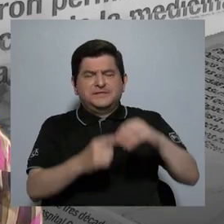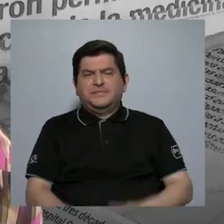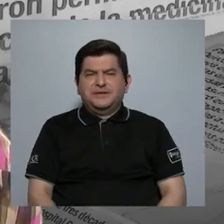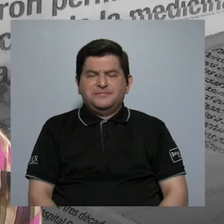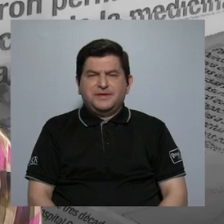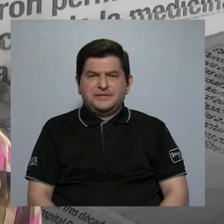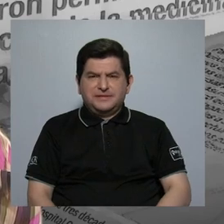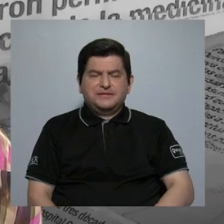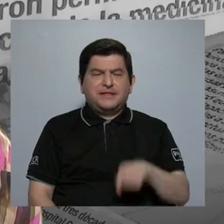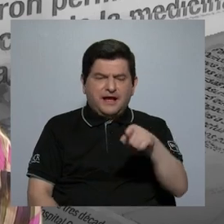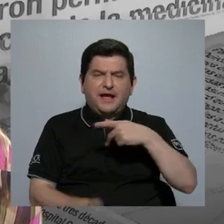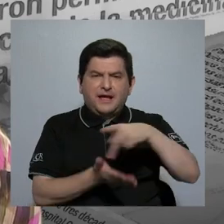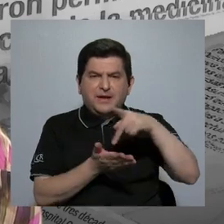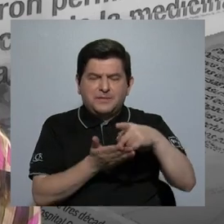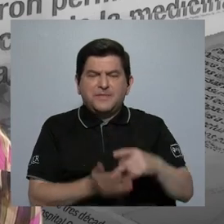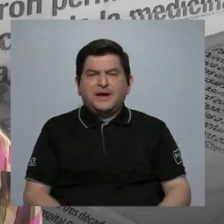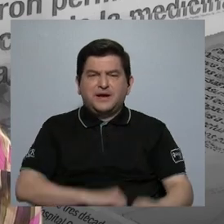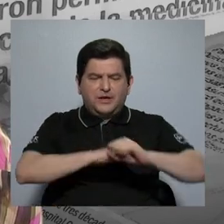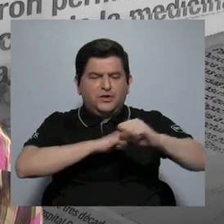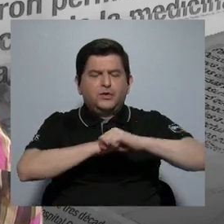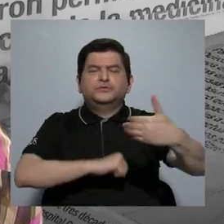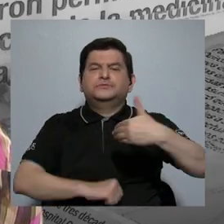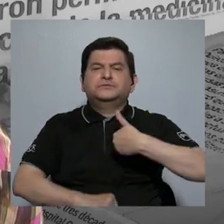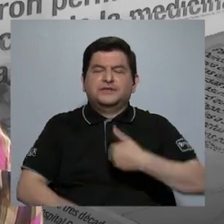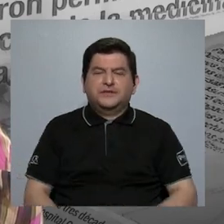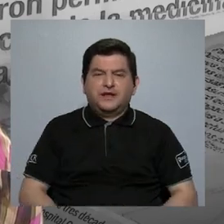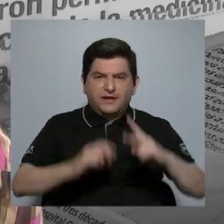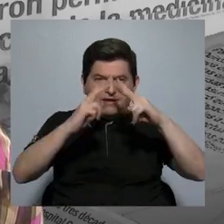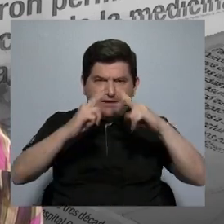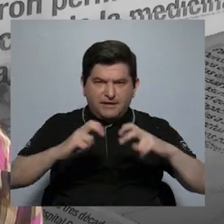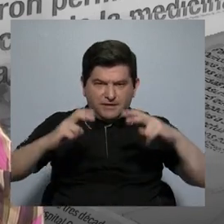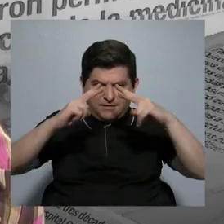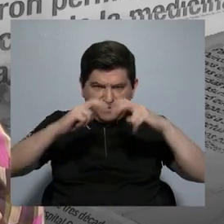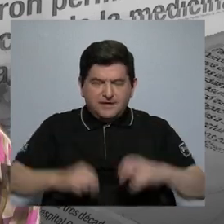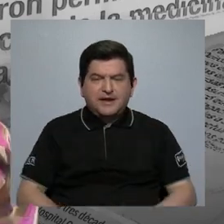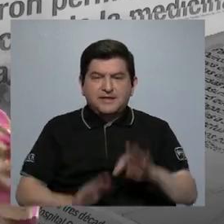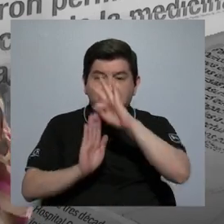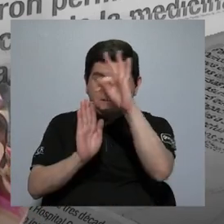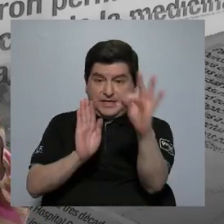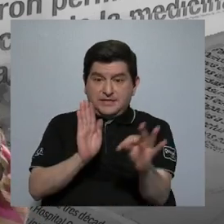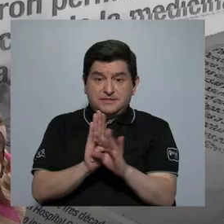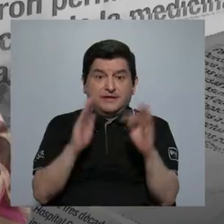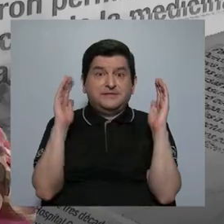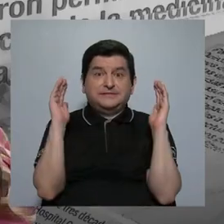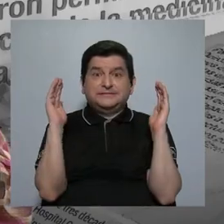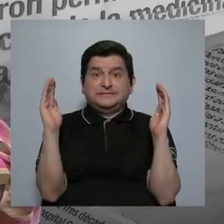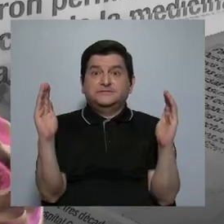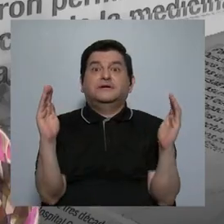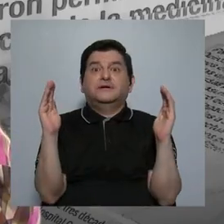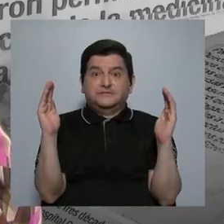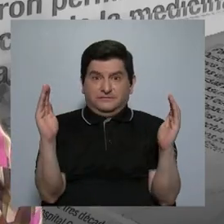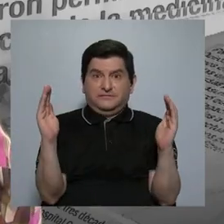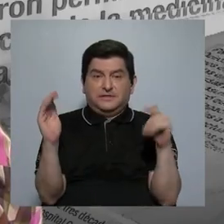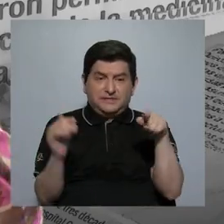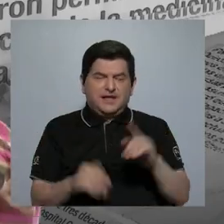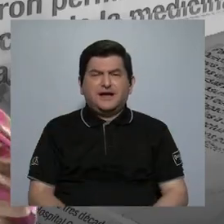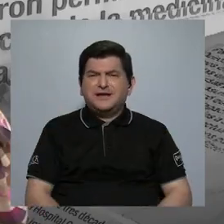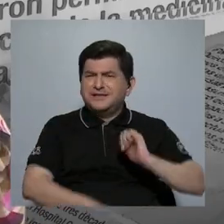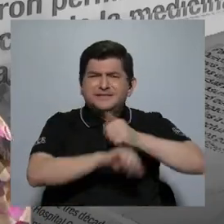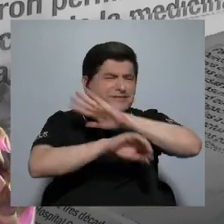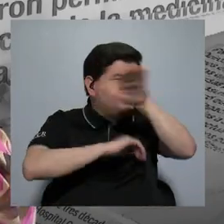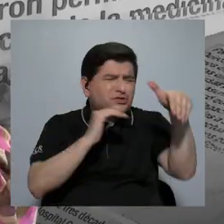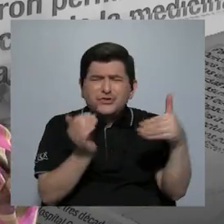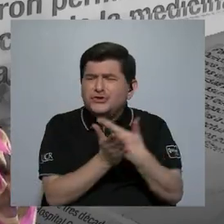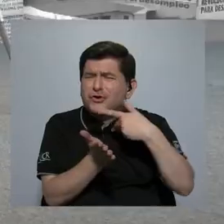recibieron pagos por pauta? Entonces hacemos un análisis de a partir de esos datos. tablas muy grandes porque ahí se